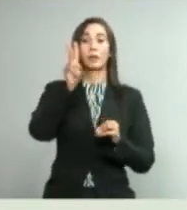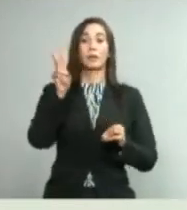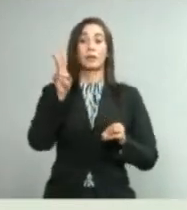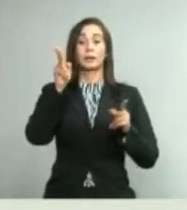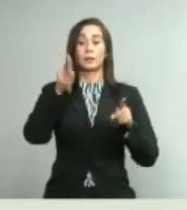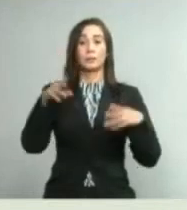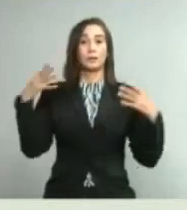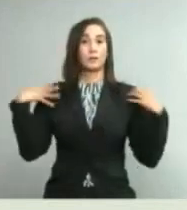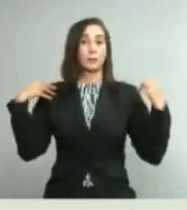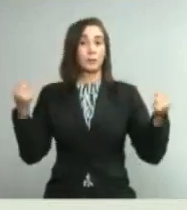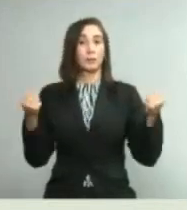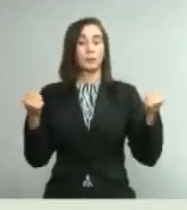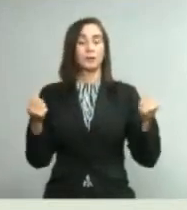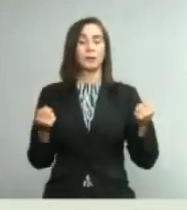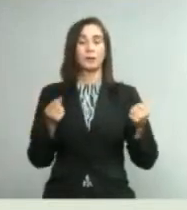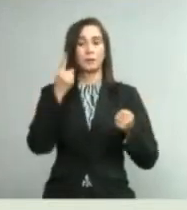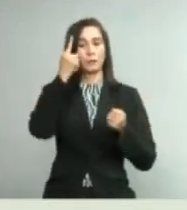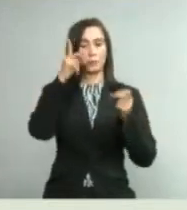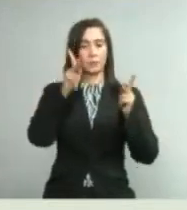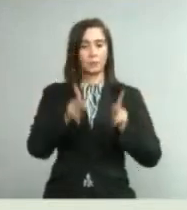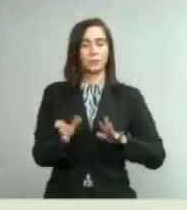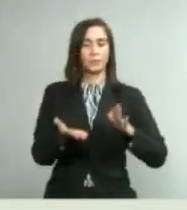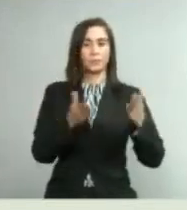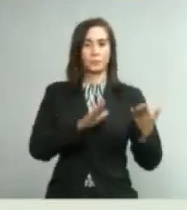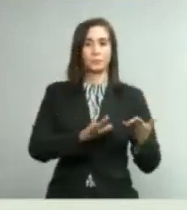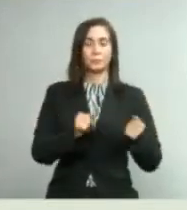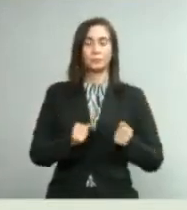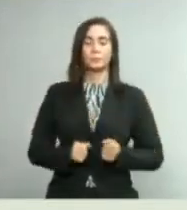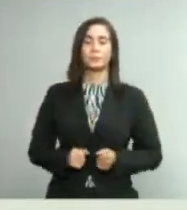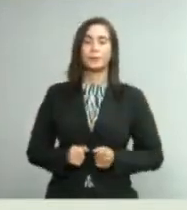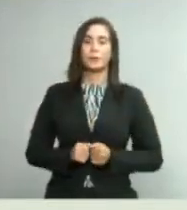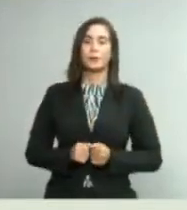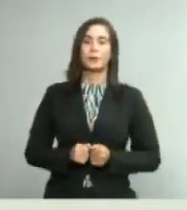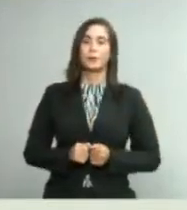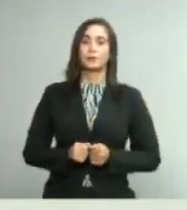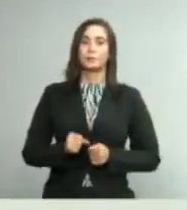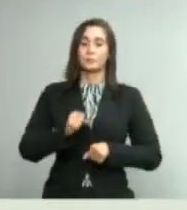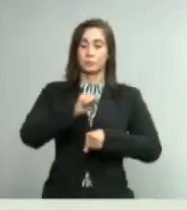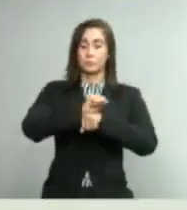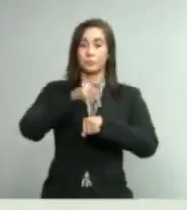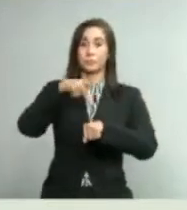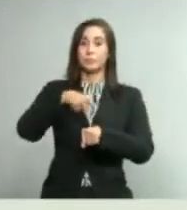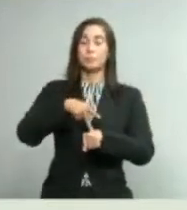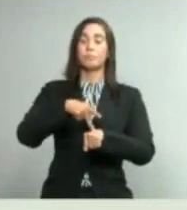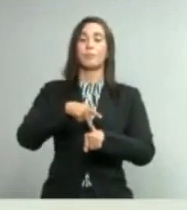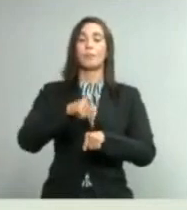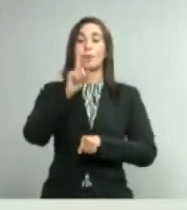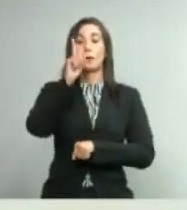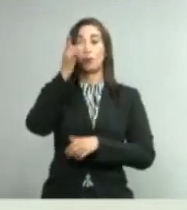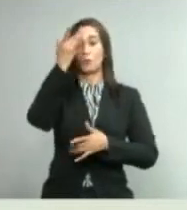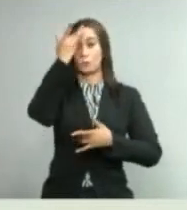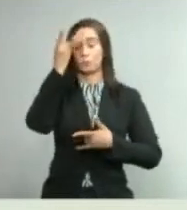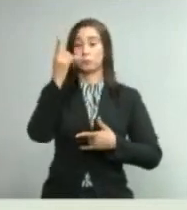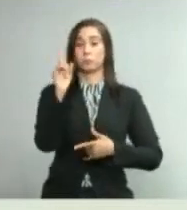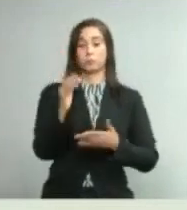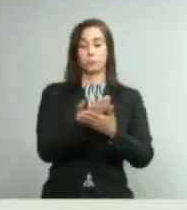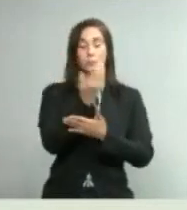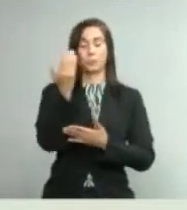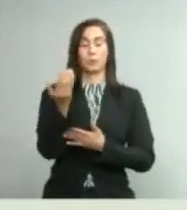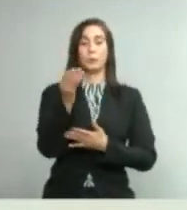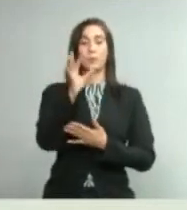recuperados, cero fallecimientos. San Pedro de Macorís, un caso nuevo,